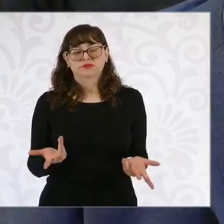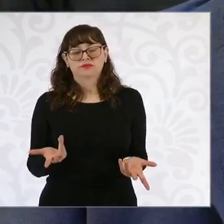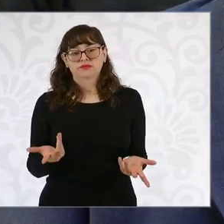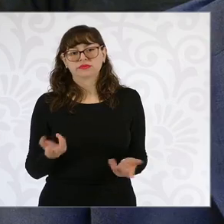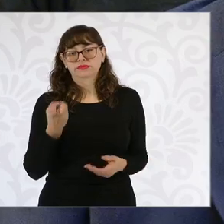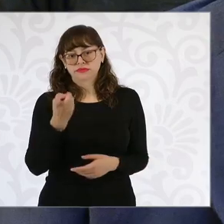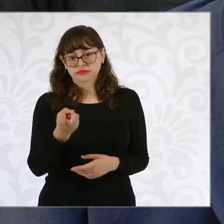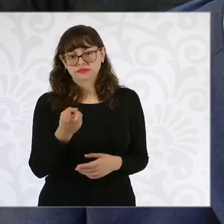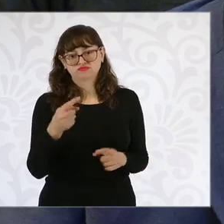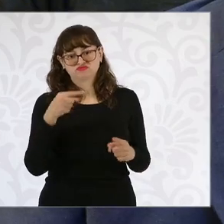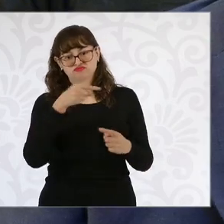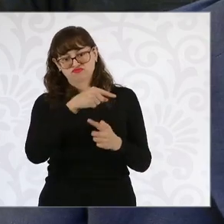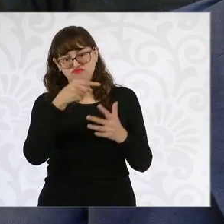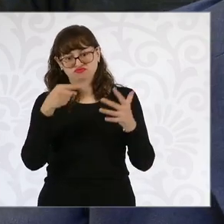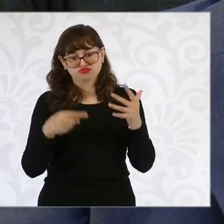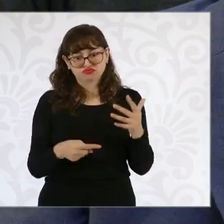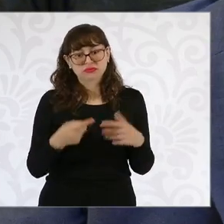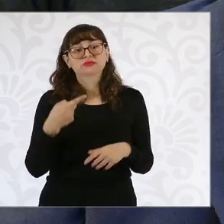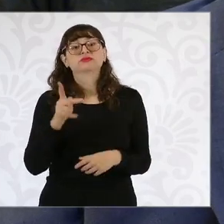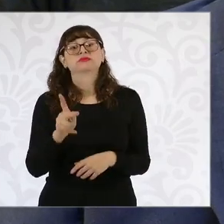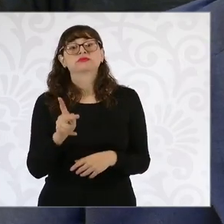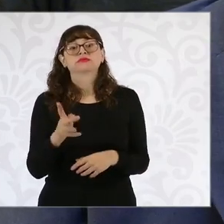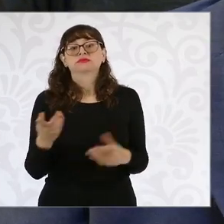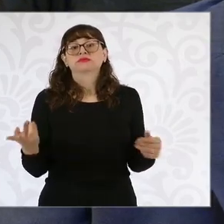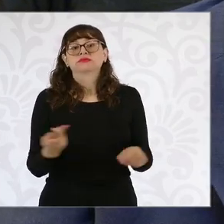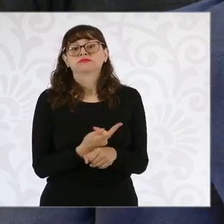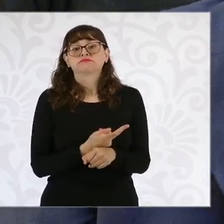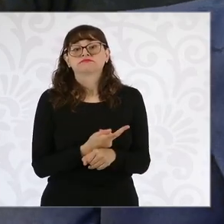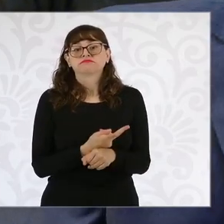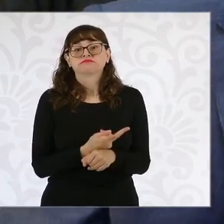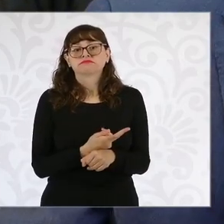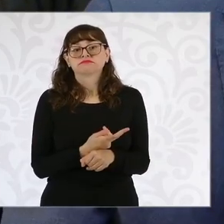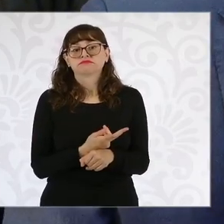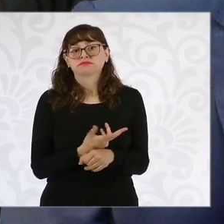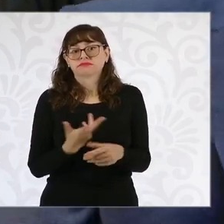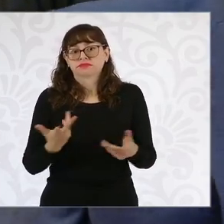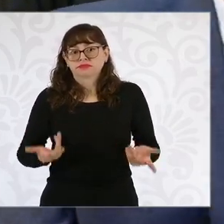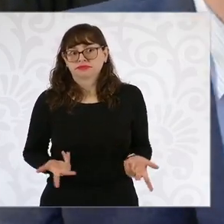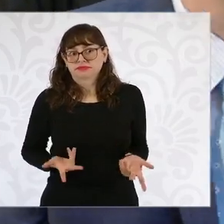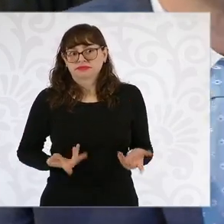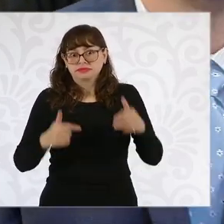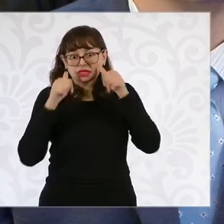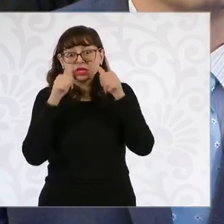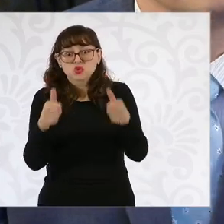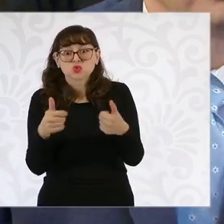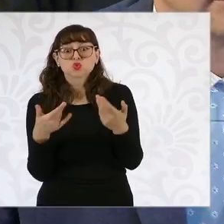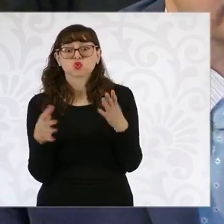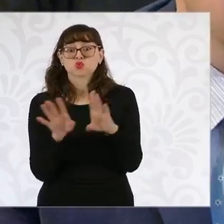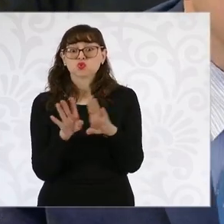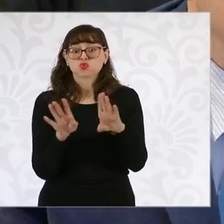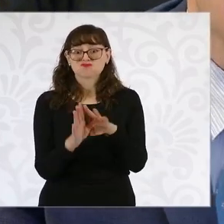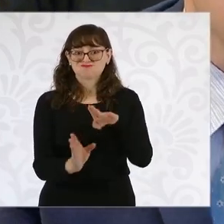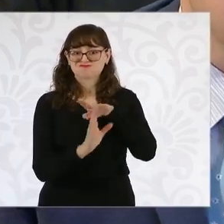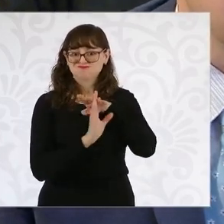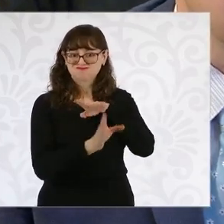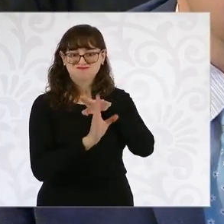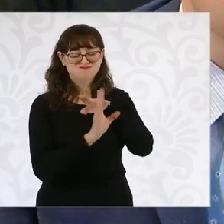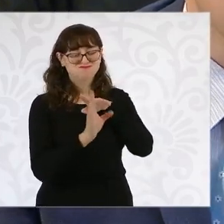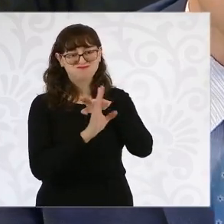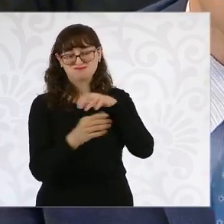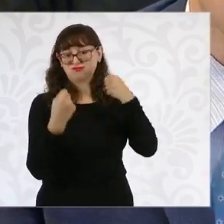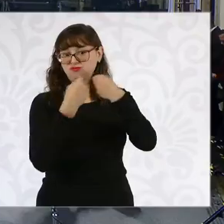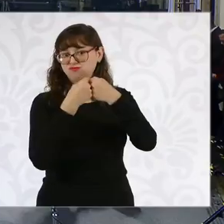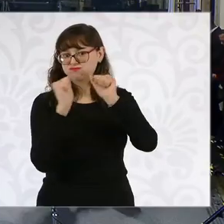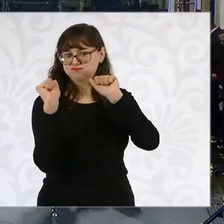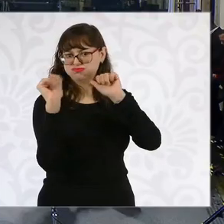centrales para abordar esto, pero últimamente, ¿qué nos puede decir de esto? ¿Cómo abordarlo? Porque la cantidad de migrantes que ya hay en la frontera